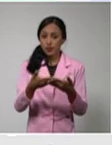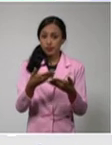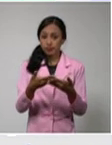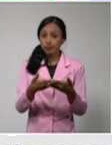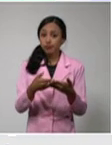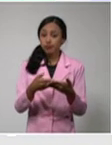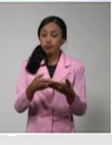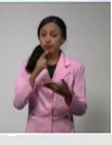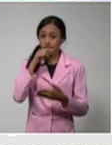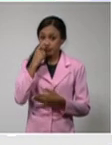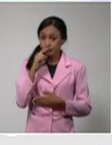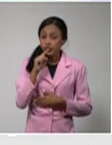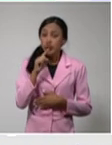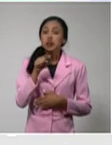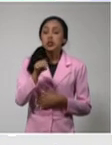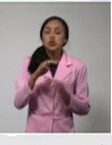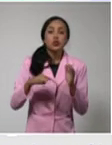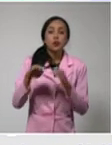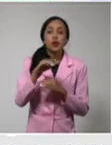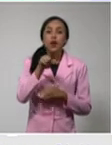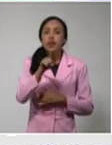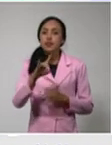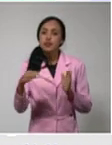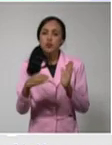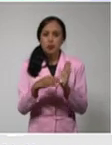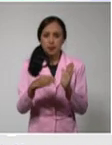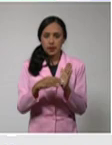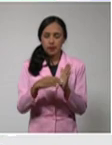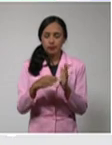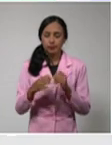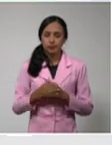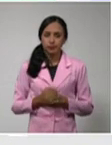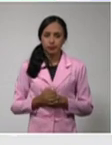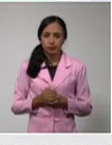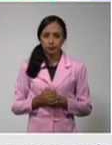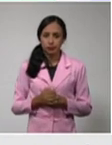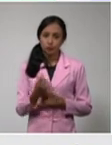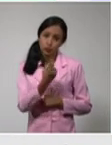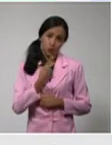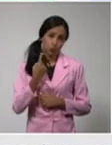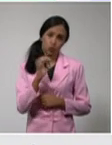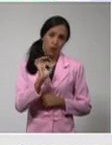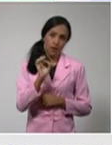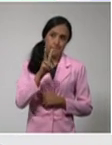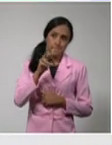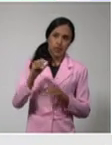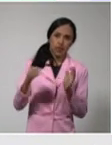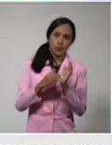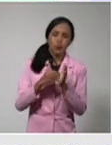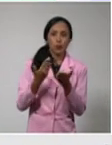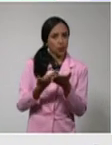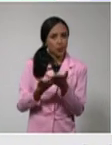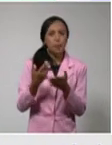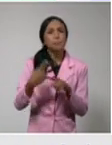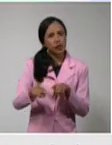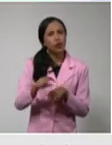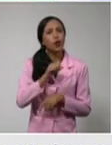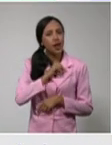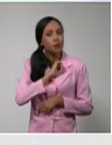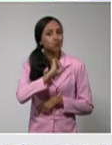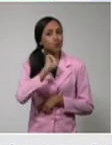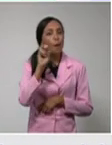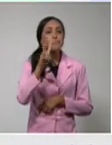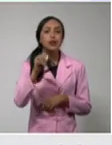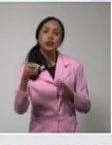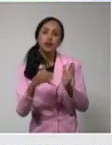superior a 19.000. No llegamos a 20.000, pero bueno, vamos en ese camino. Y ya en los